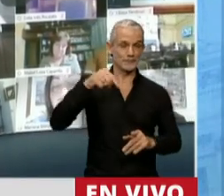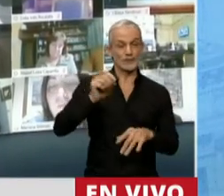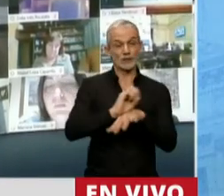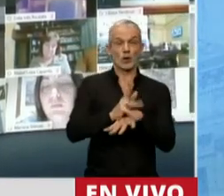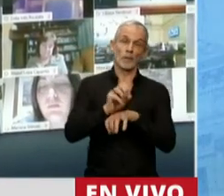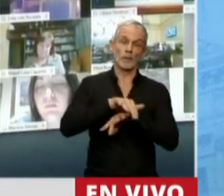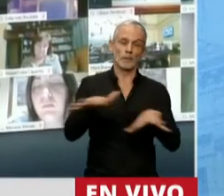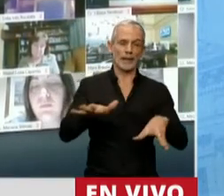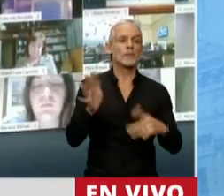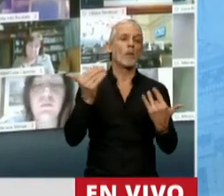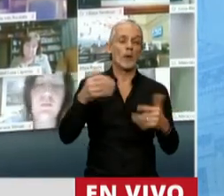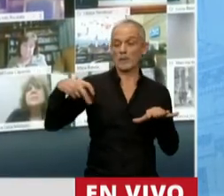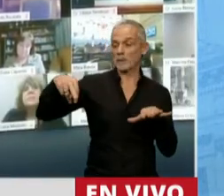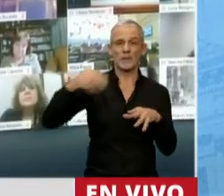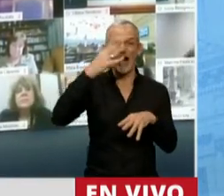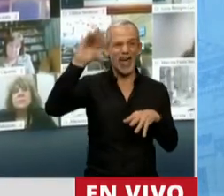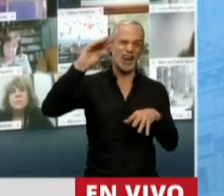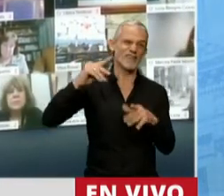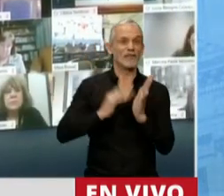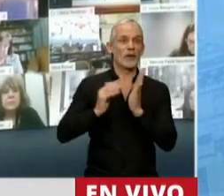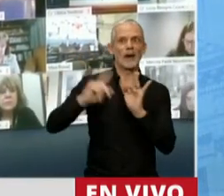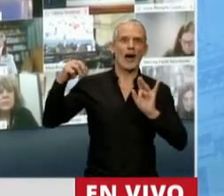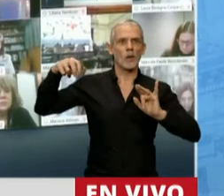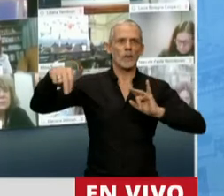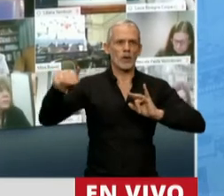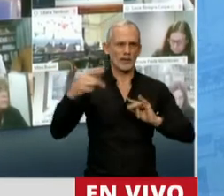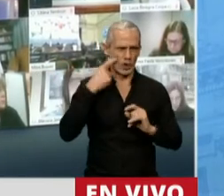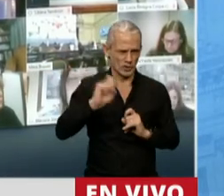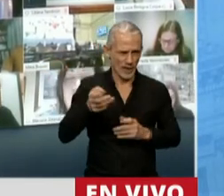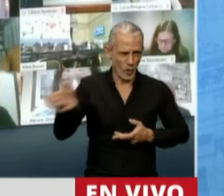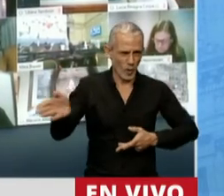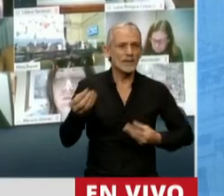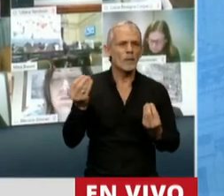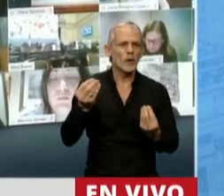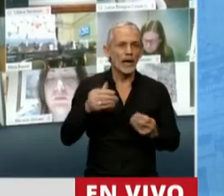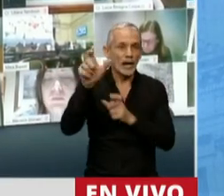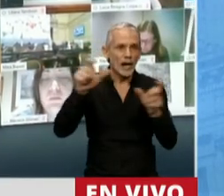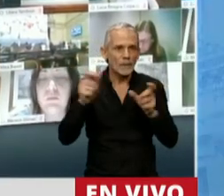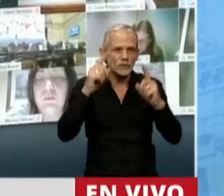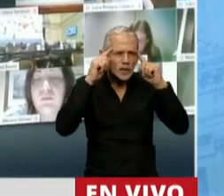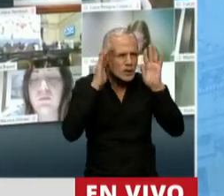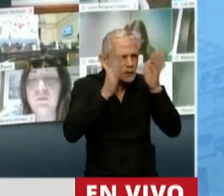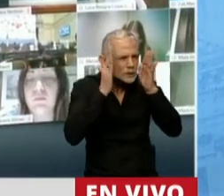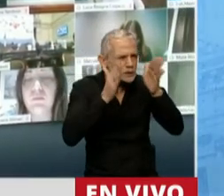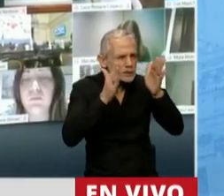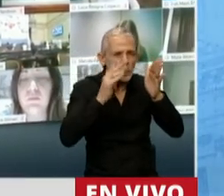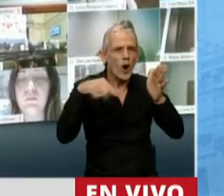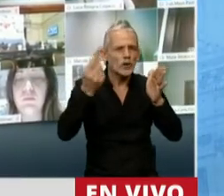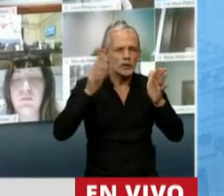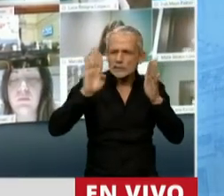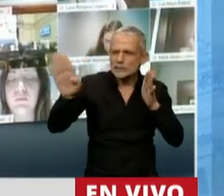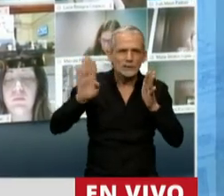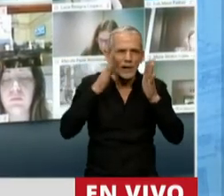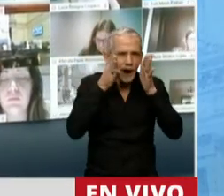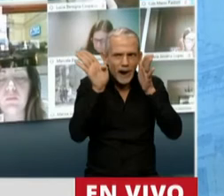de pandemia puede pasar caminando un elefante blanco por el Congreso y nadie se va a percatar porque la gente tiene la cabeza en otra cosa.